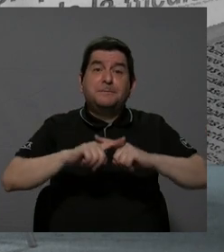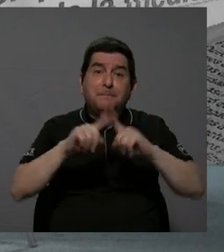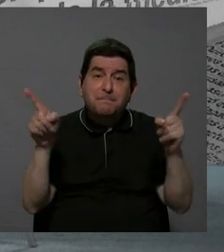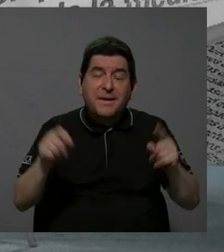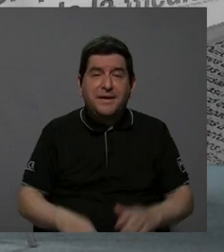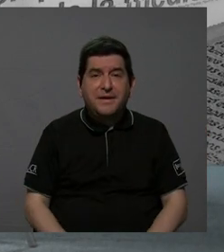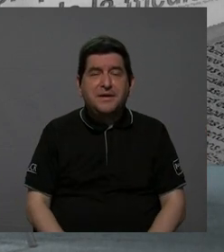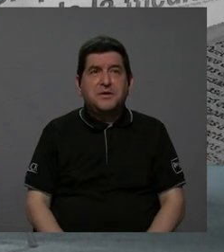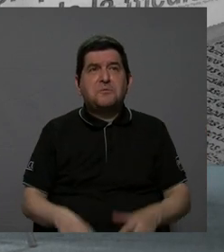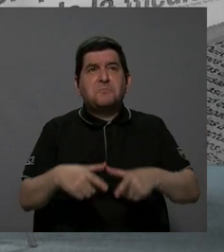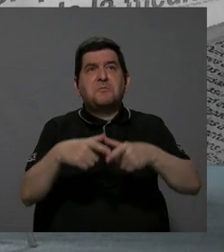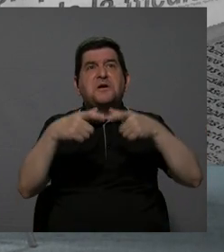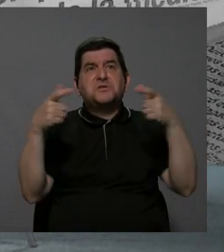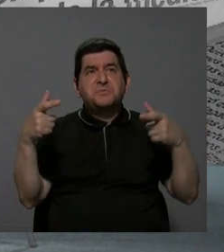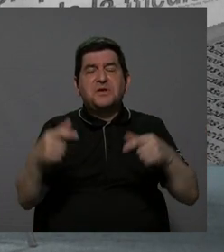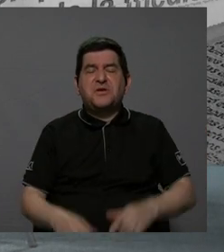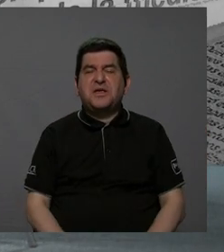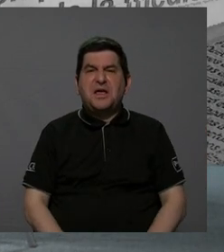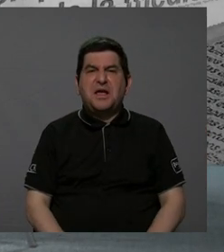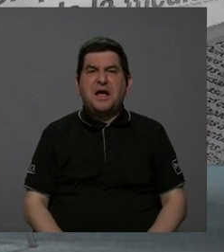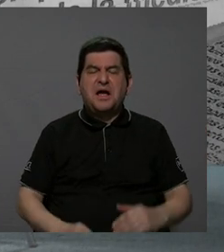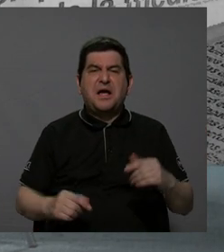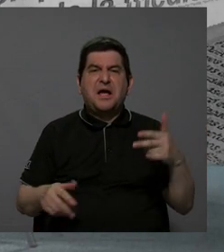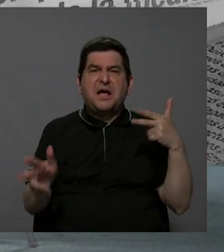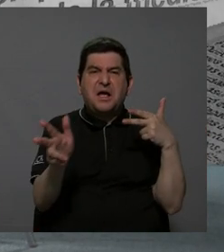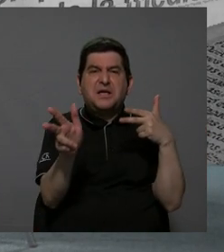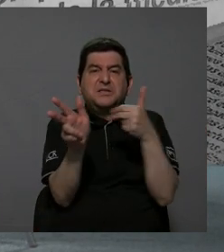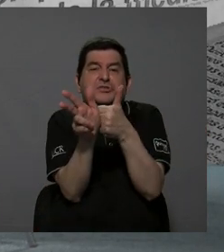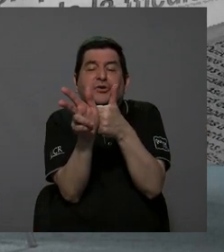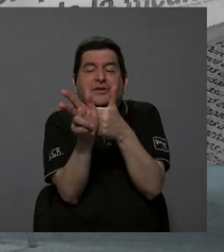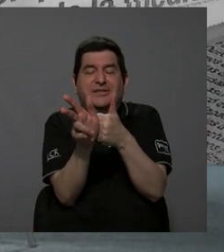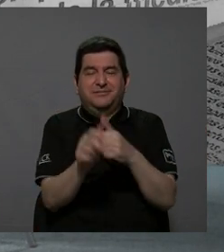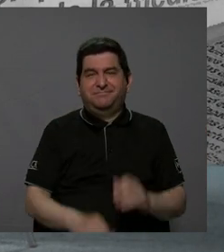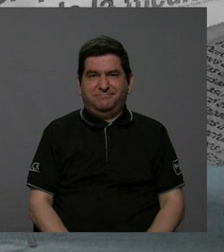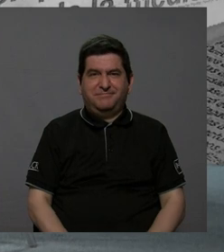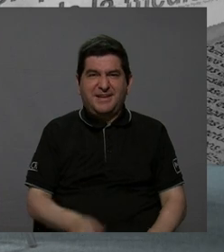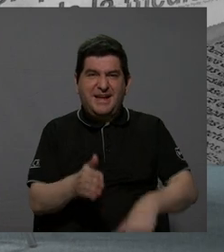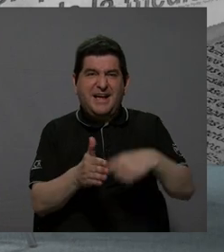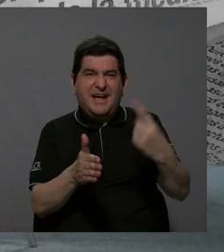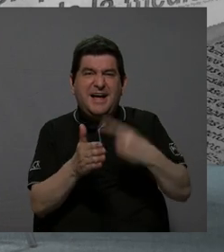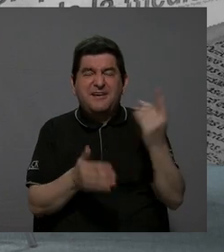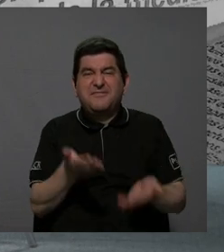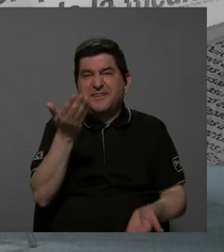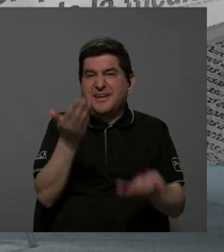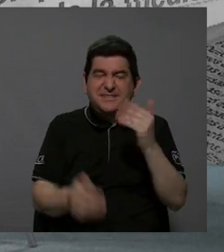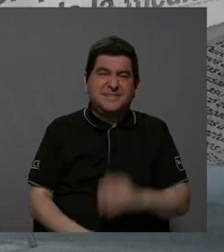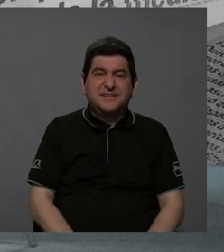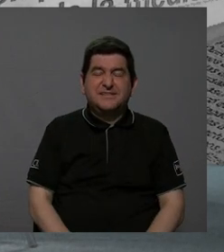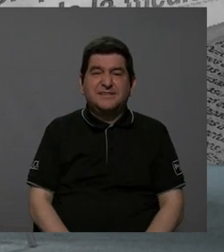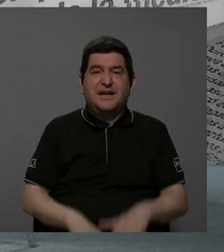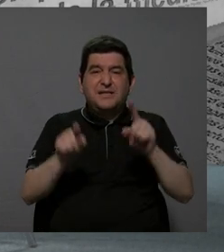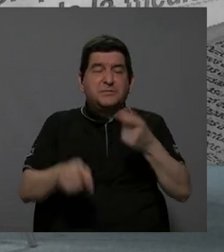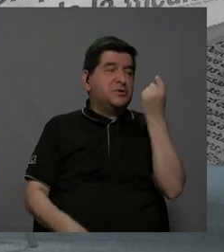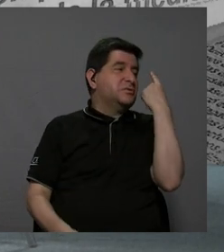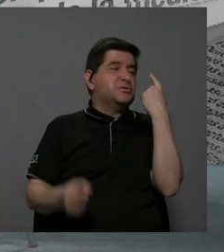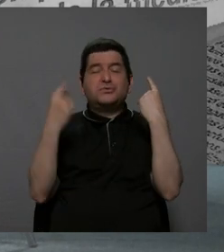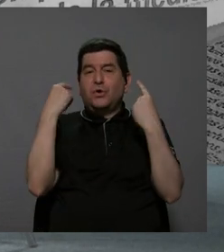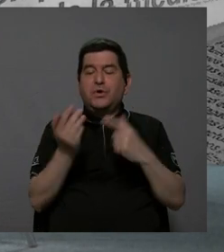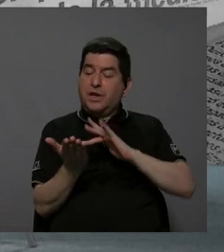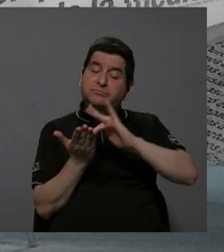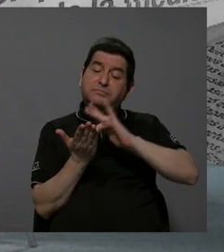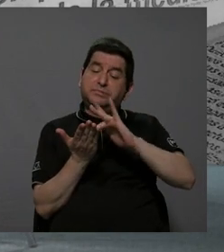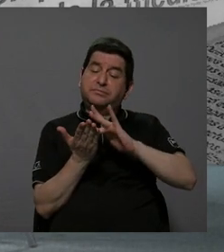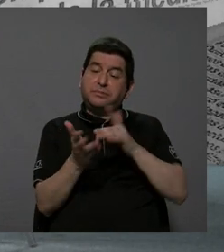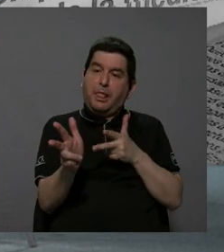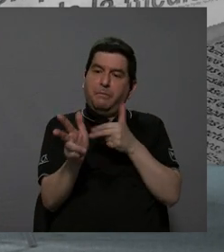mayor cantidad son leves, son choques por alcance, por ejemplo, a veces hasta posiblemente hasta distracciones por el uso del celular, etc.